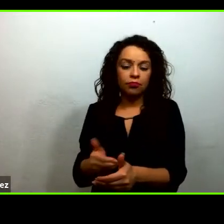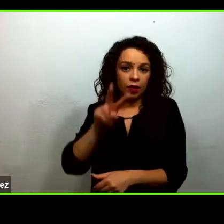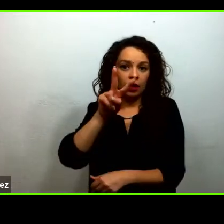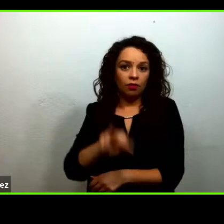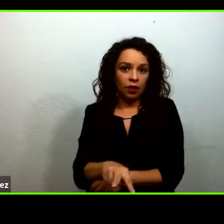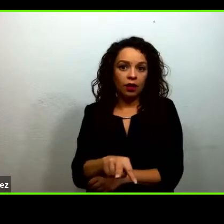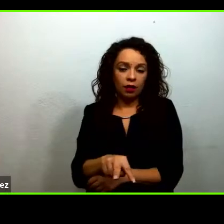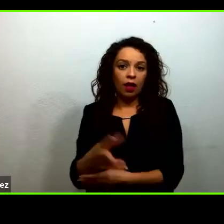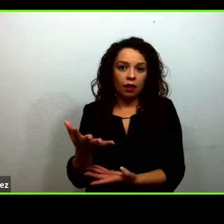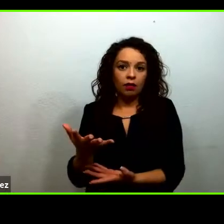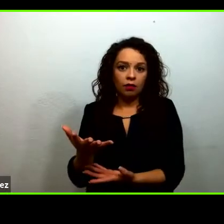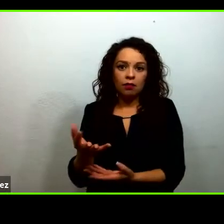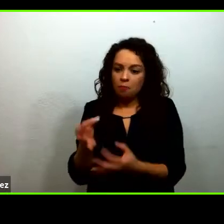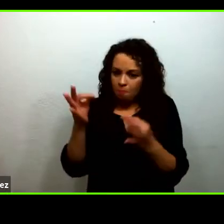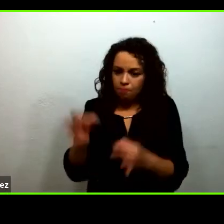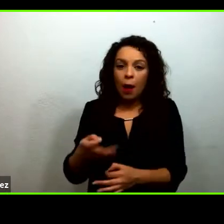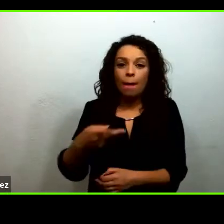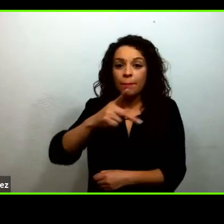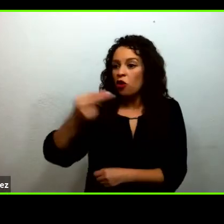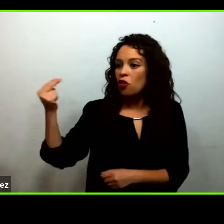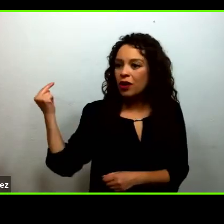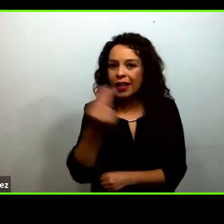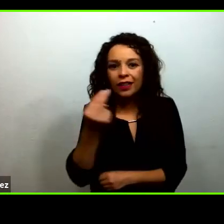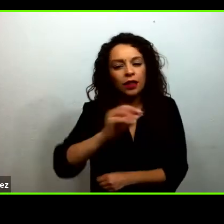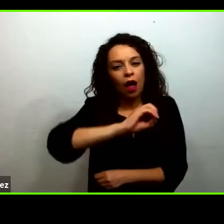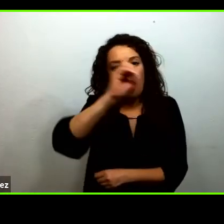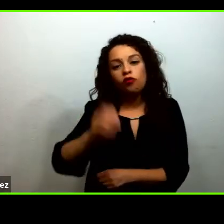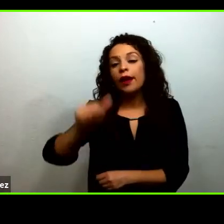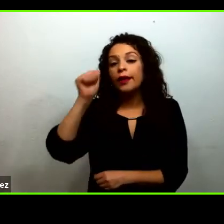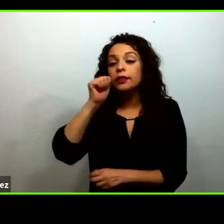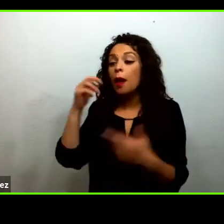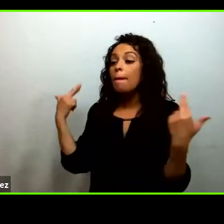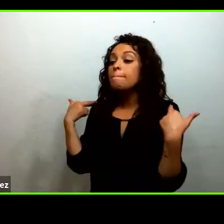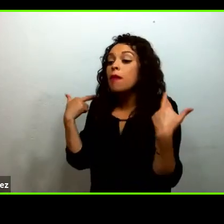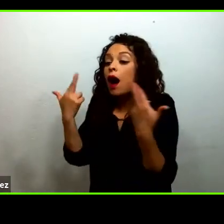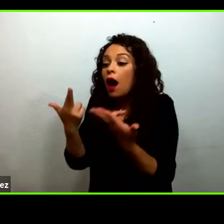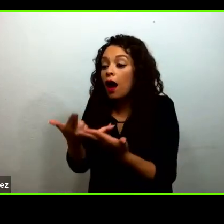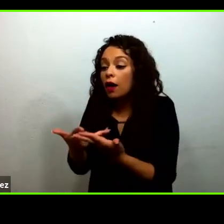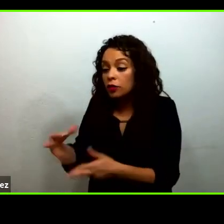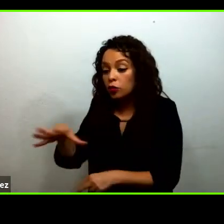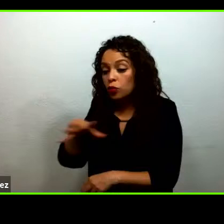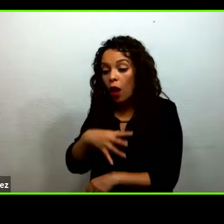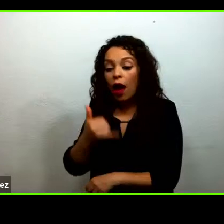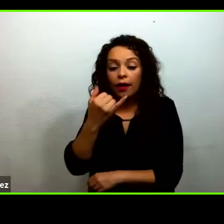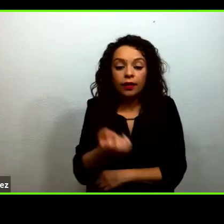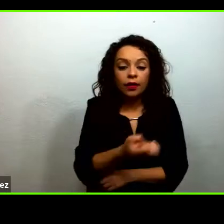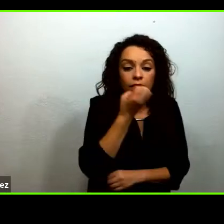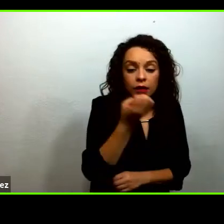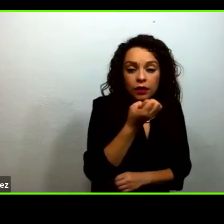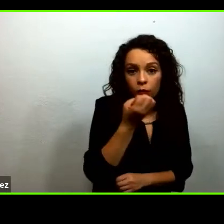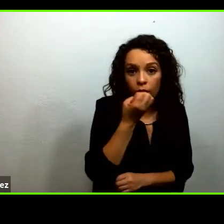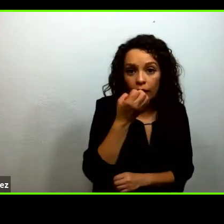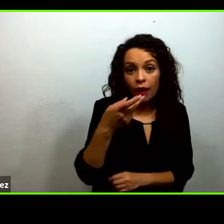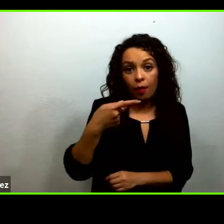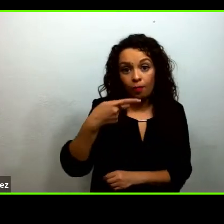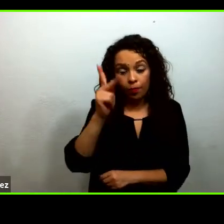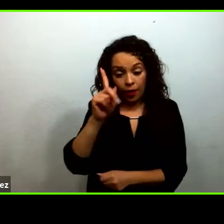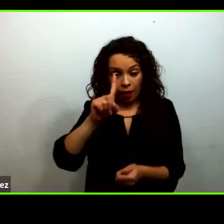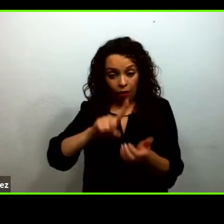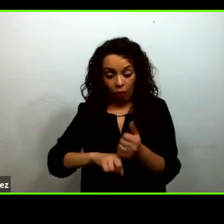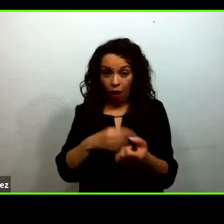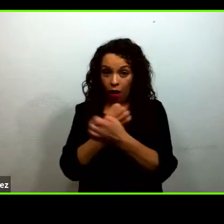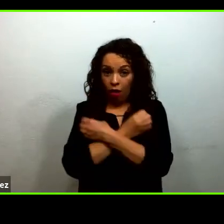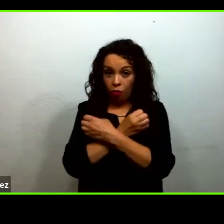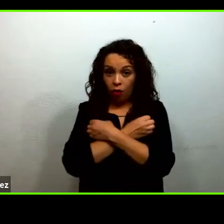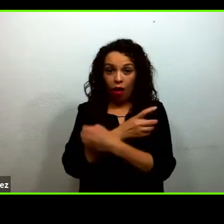escuelas, pero que la capacidad de aprender fuera más patrimonio de las familias. Entonces, muy brevemente les voy